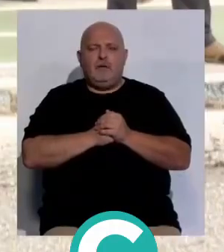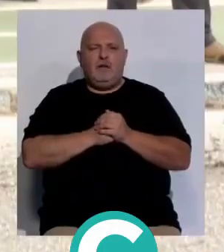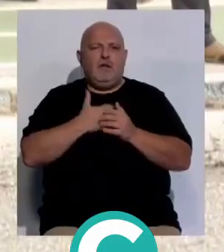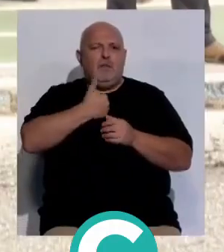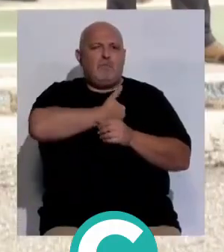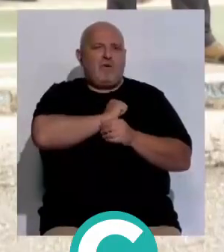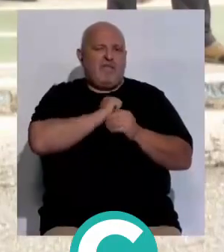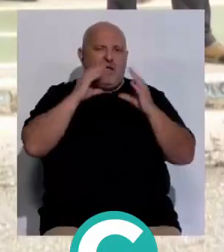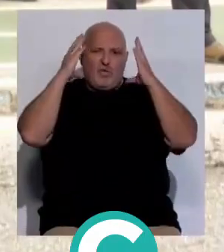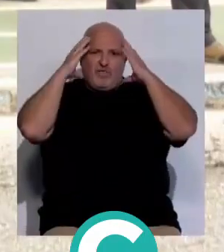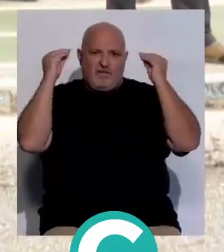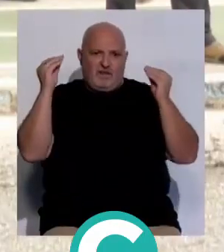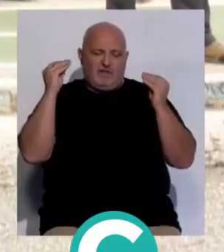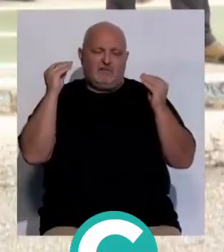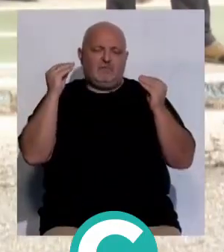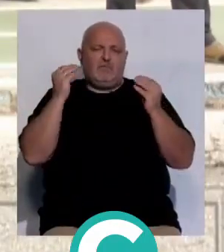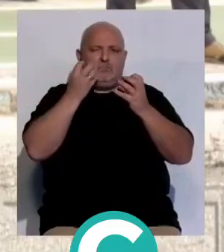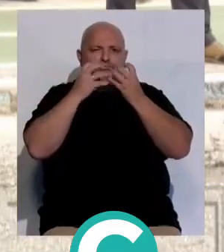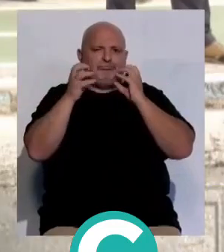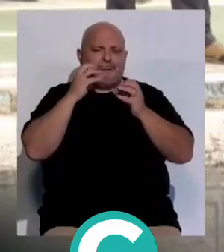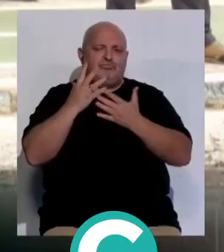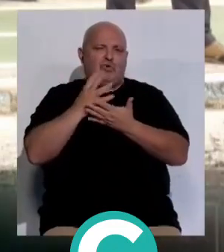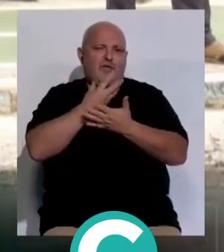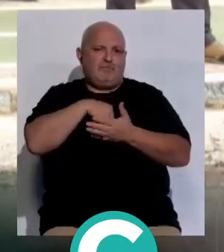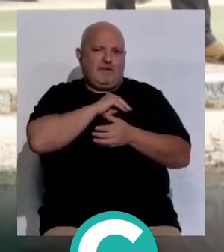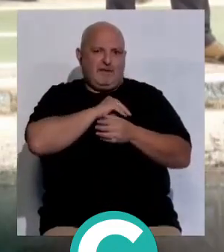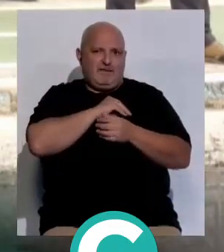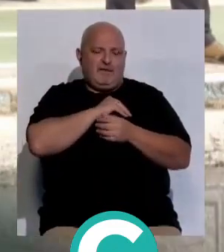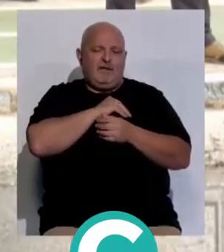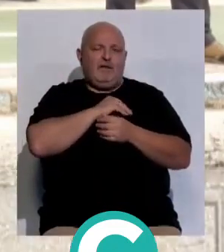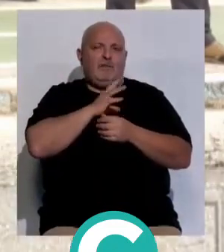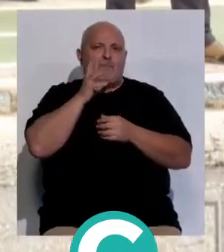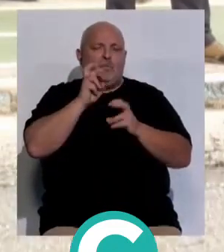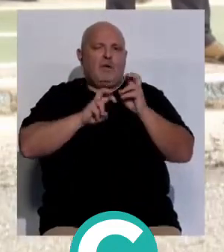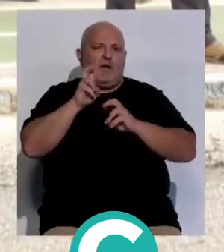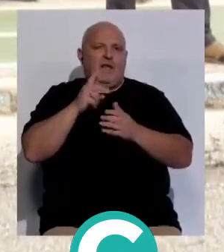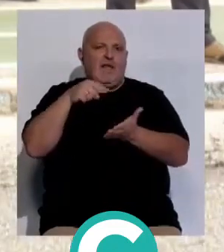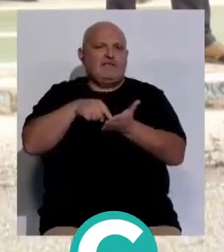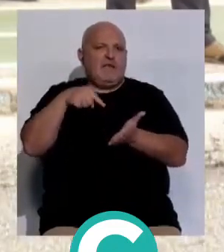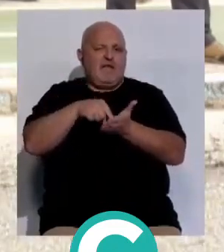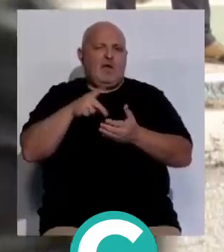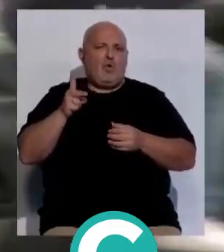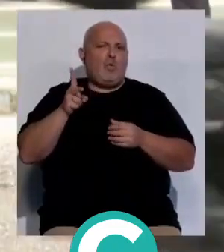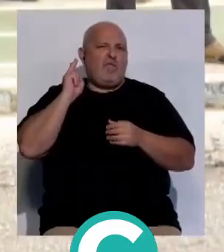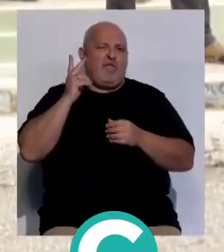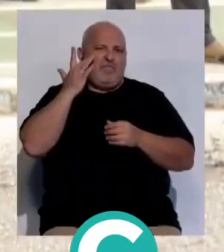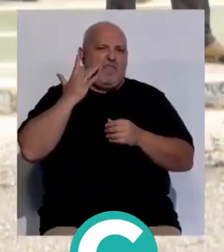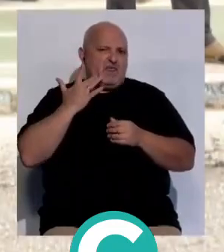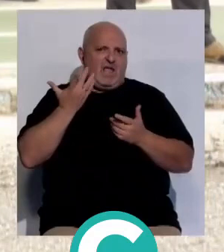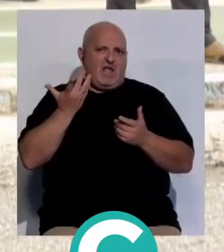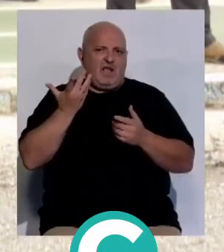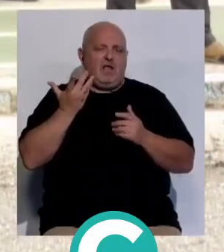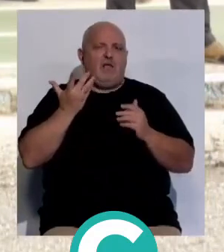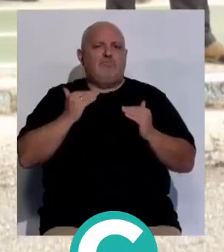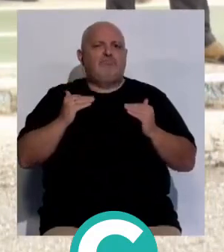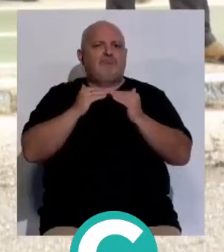Policías y guardias civiles se manifiestan en todo el territorio nacional para exigir una jubilación digna y